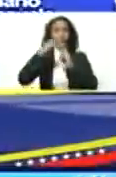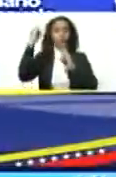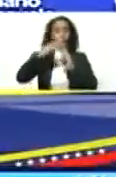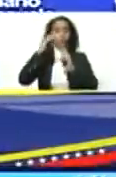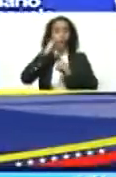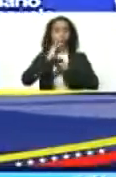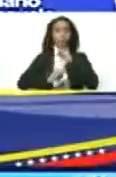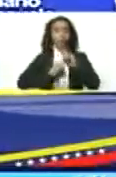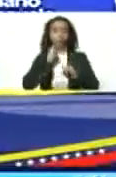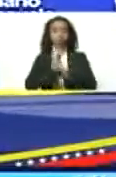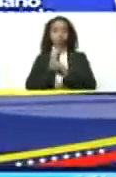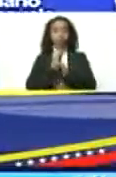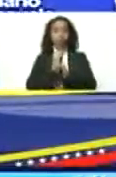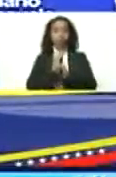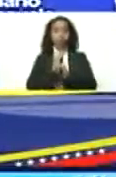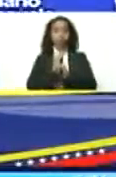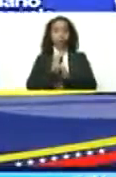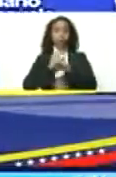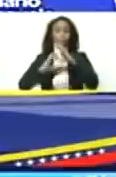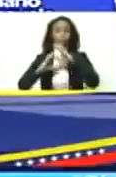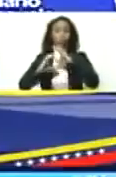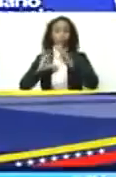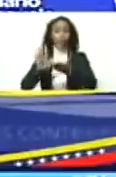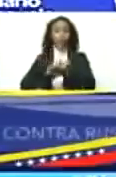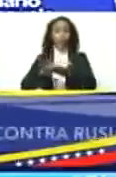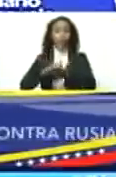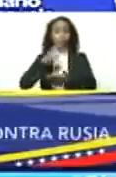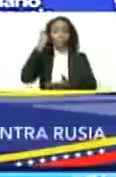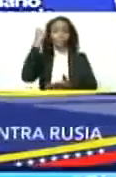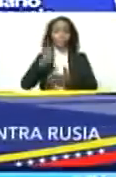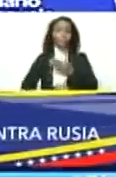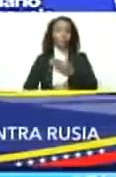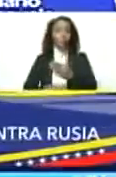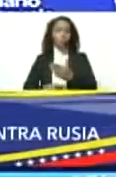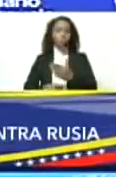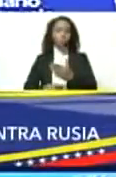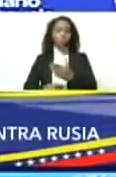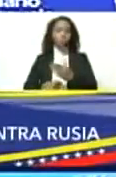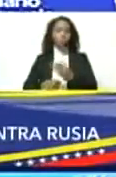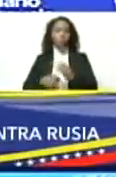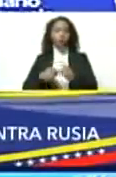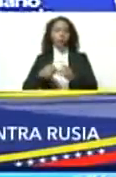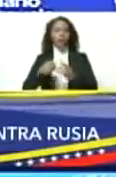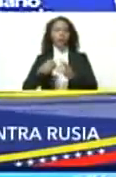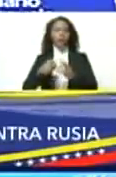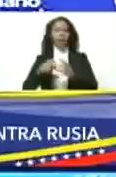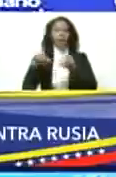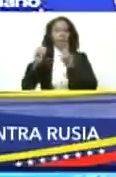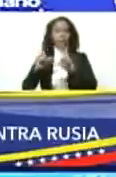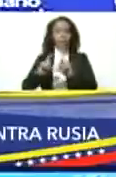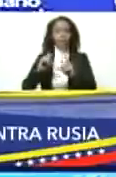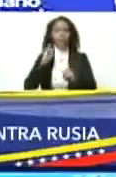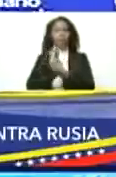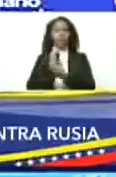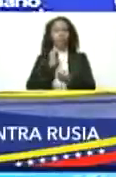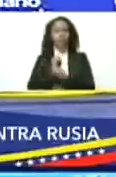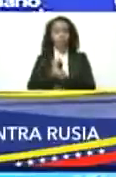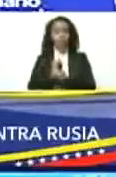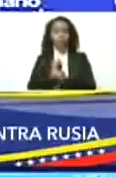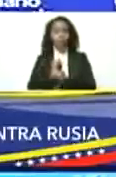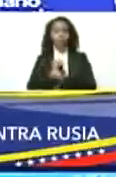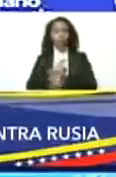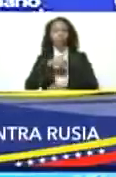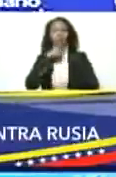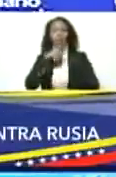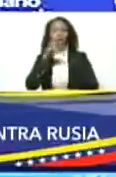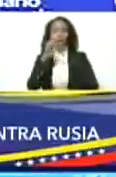internacionales, mediáticas y digitales, han prohibido los canales internacionales, Rusia Today y